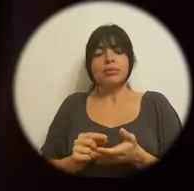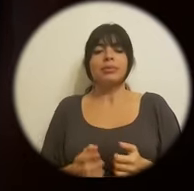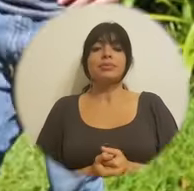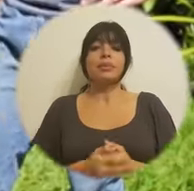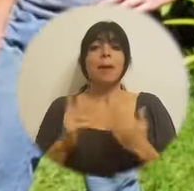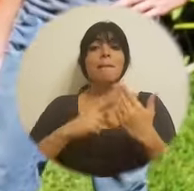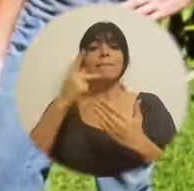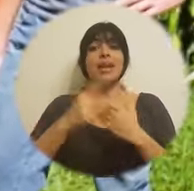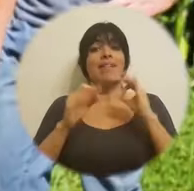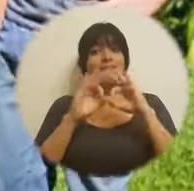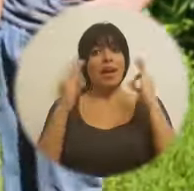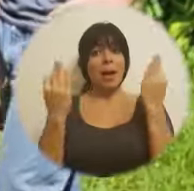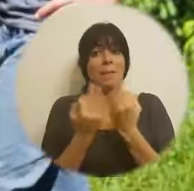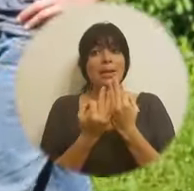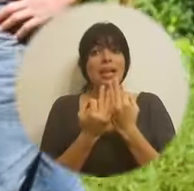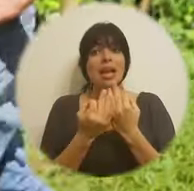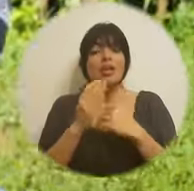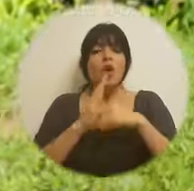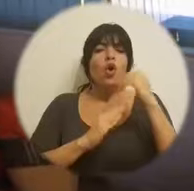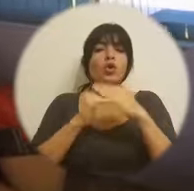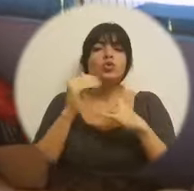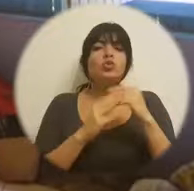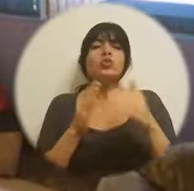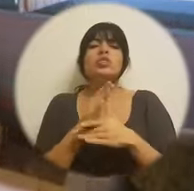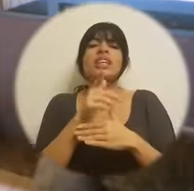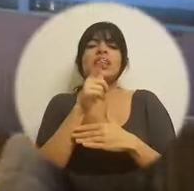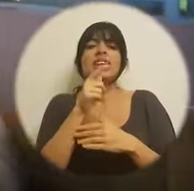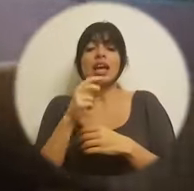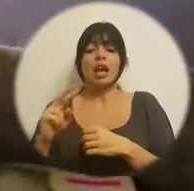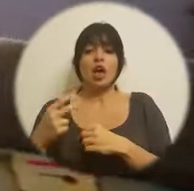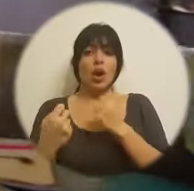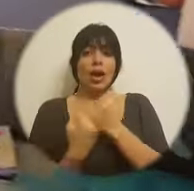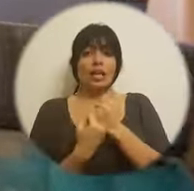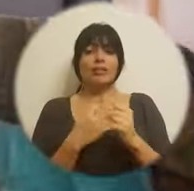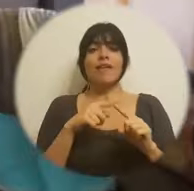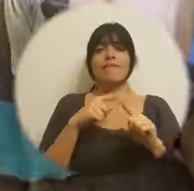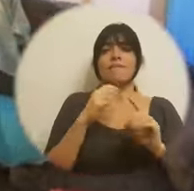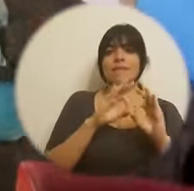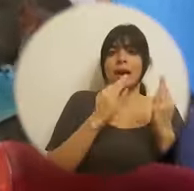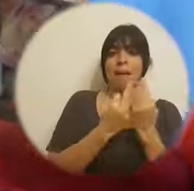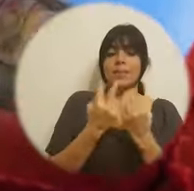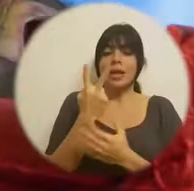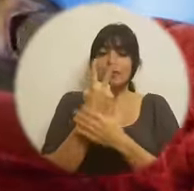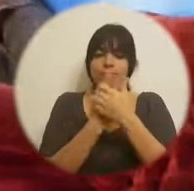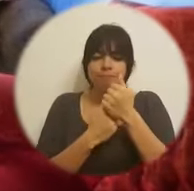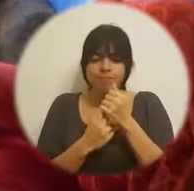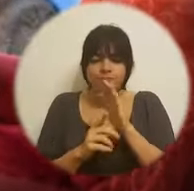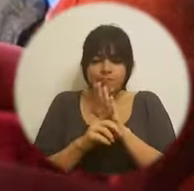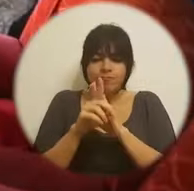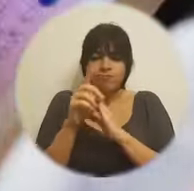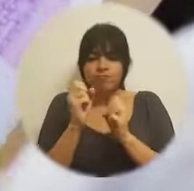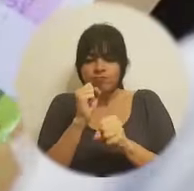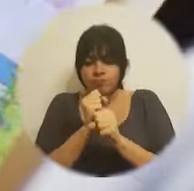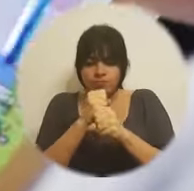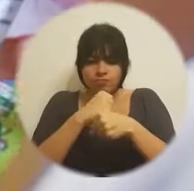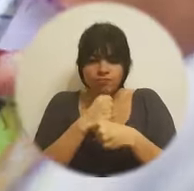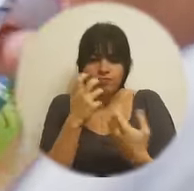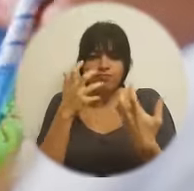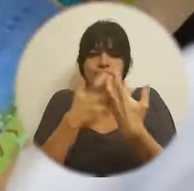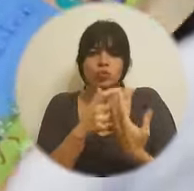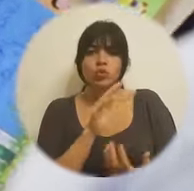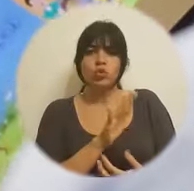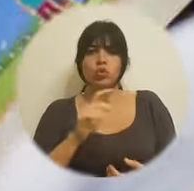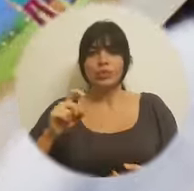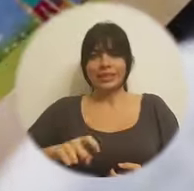El plan familiar se construye entre el cogestor y la familia y se desarrolla a la medida de las